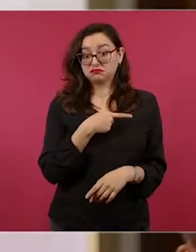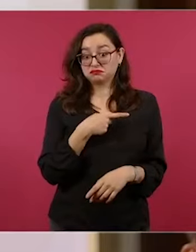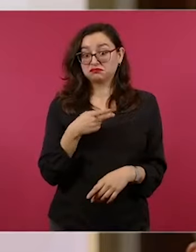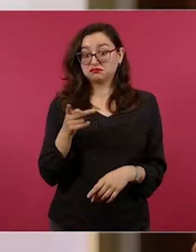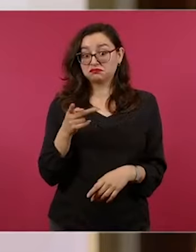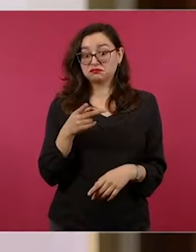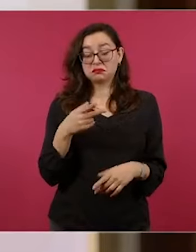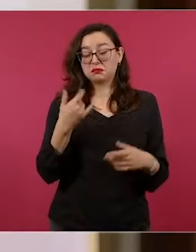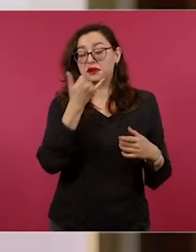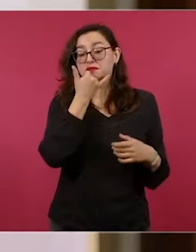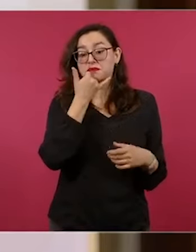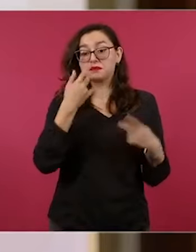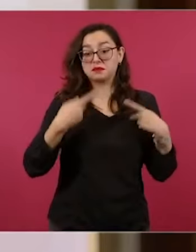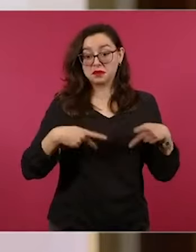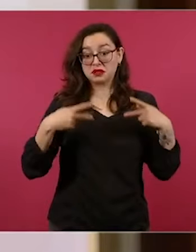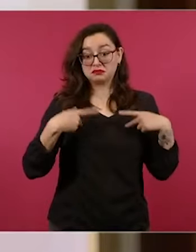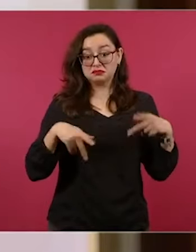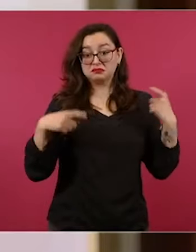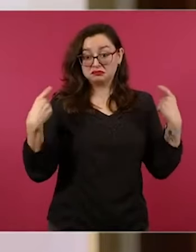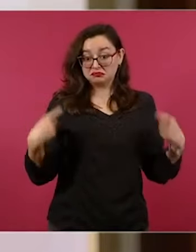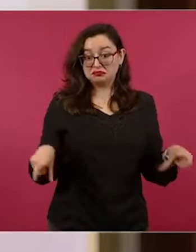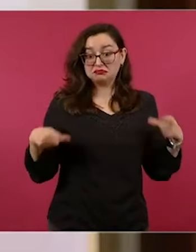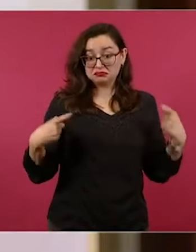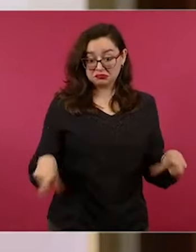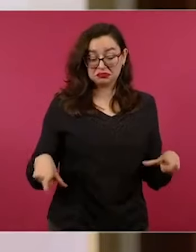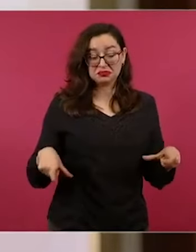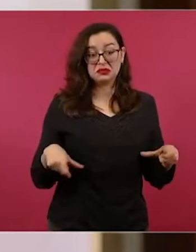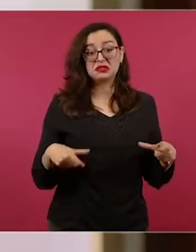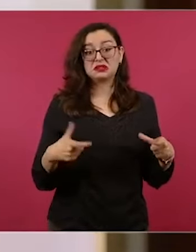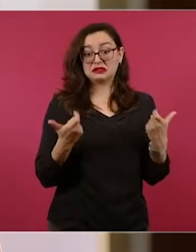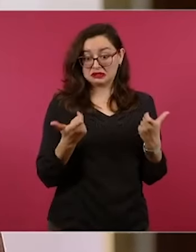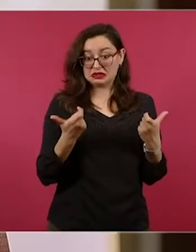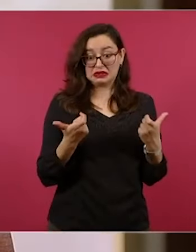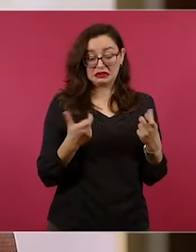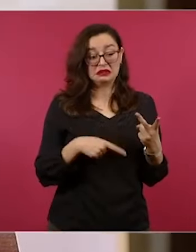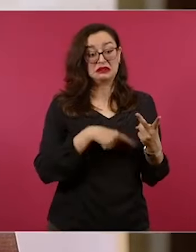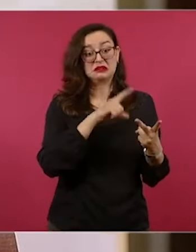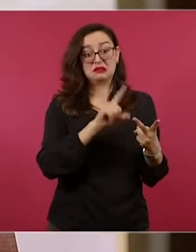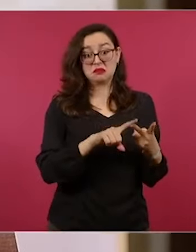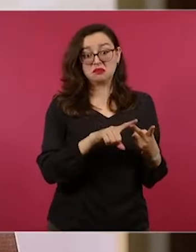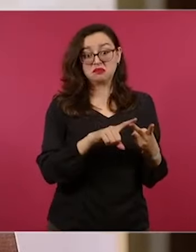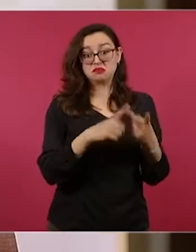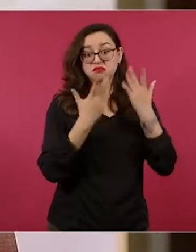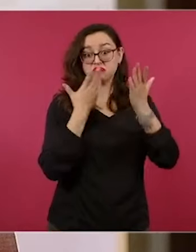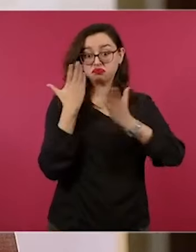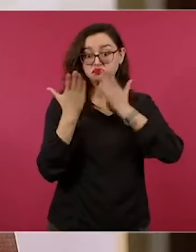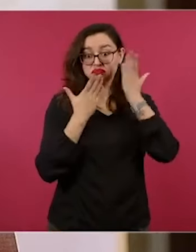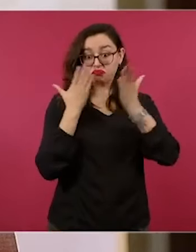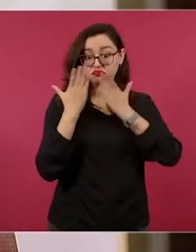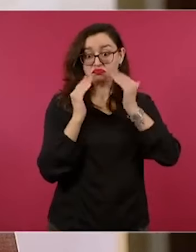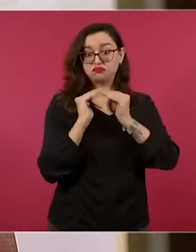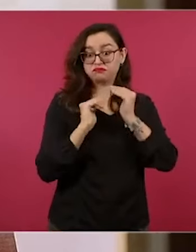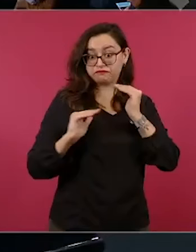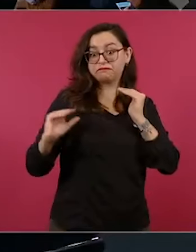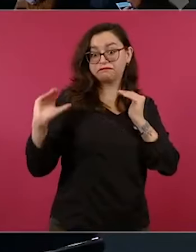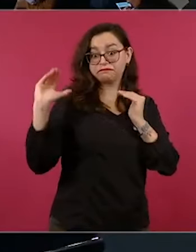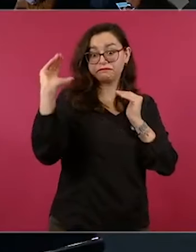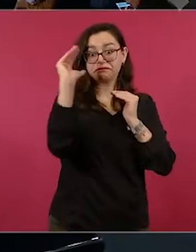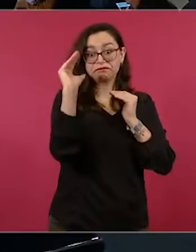de buen nivel académico, científico,